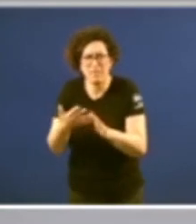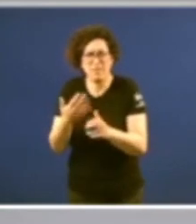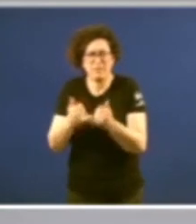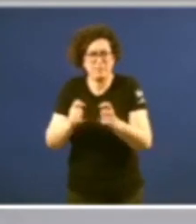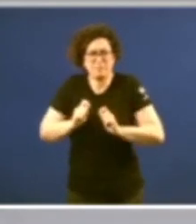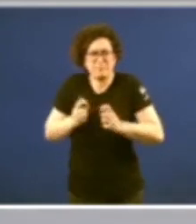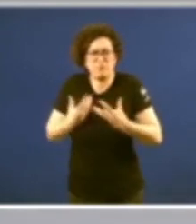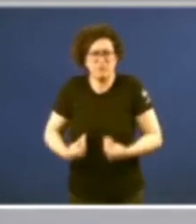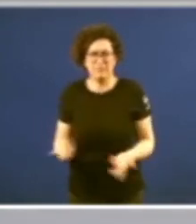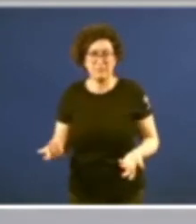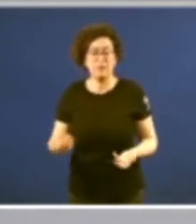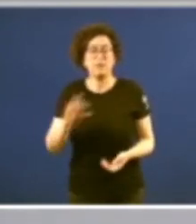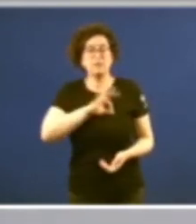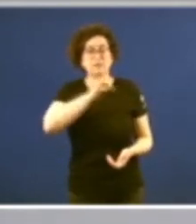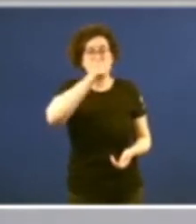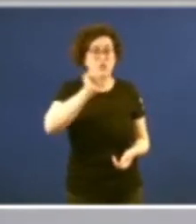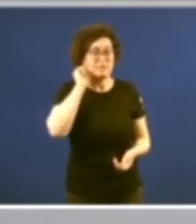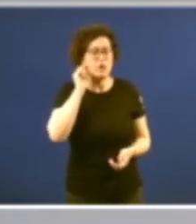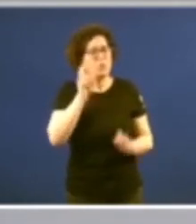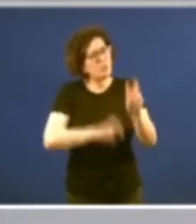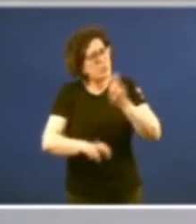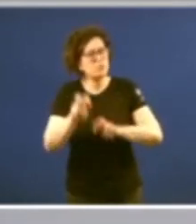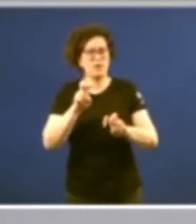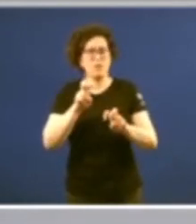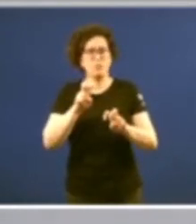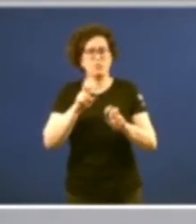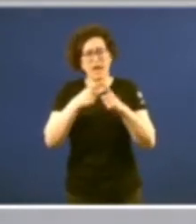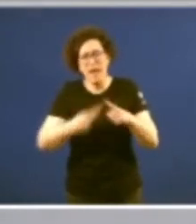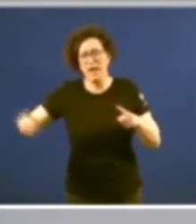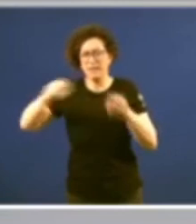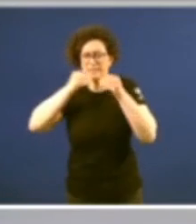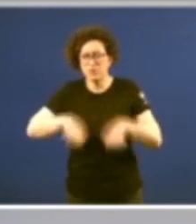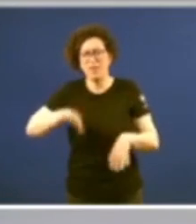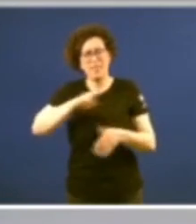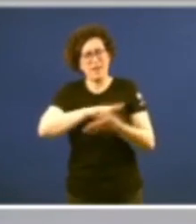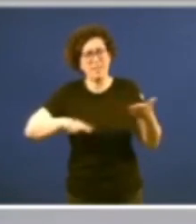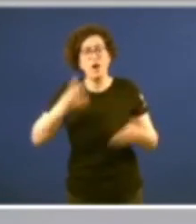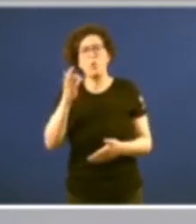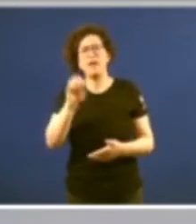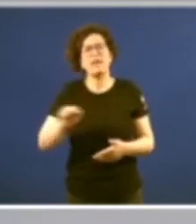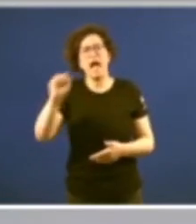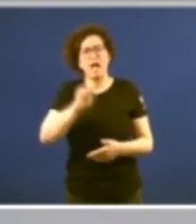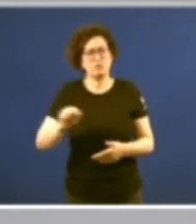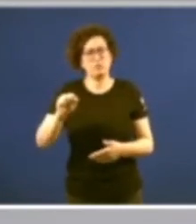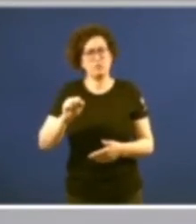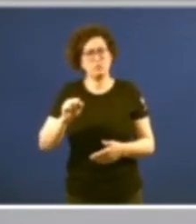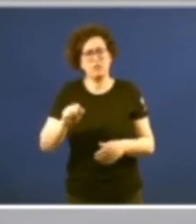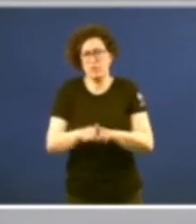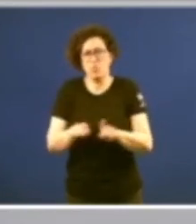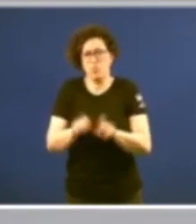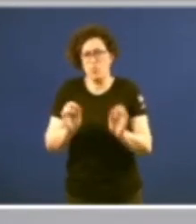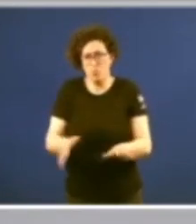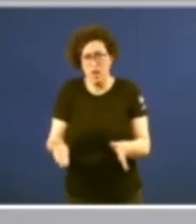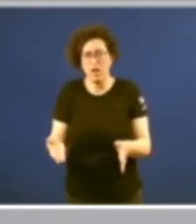señoras e señores busquemos na longa historia de Galicia 40 anos como estes pensemos